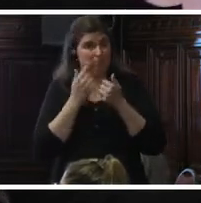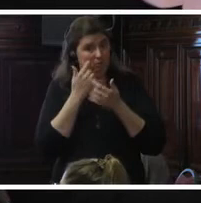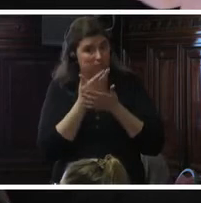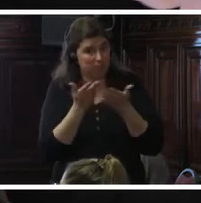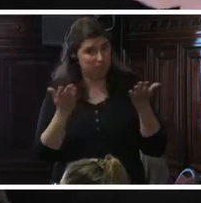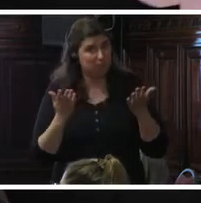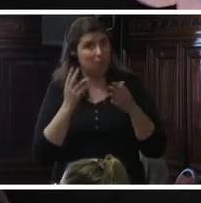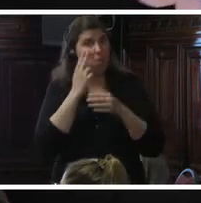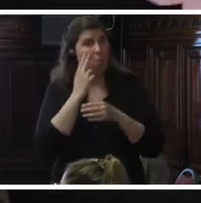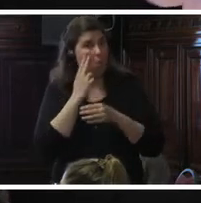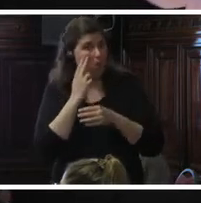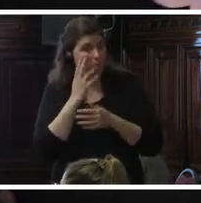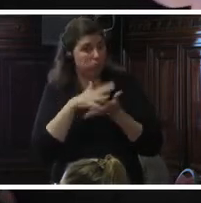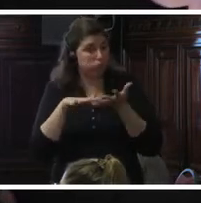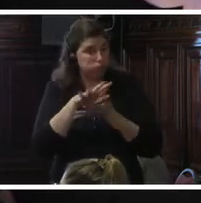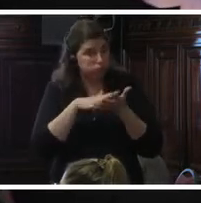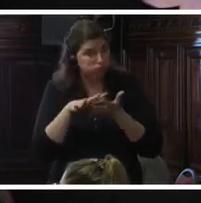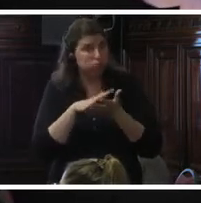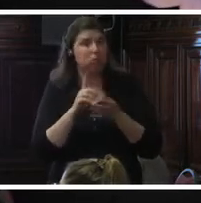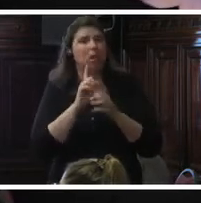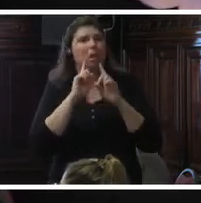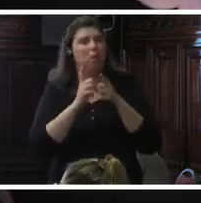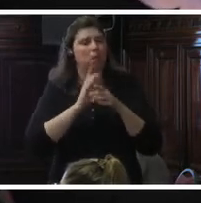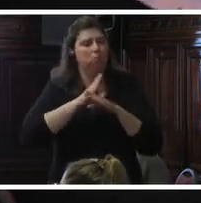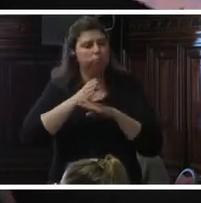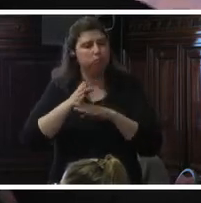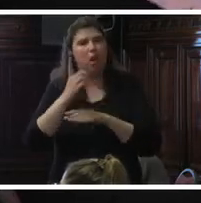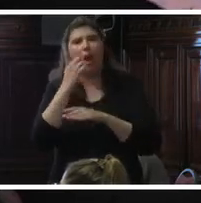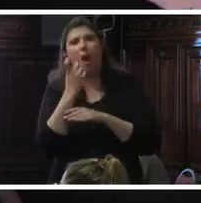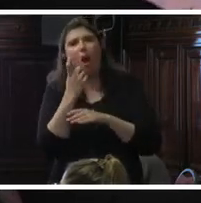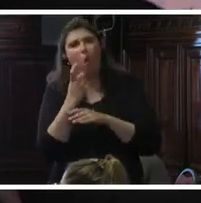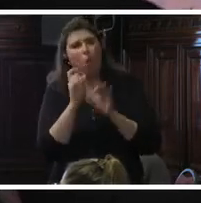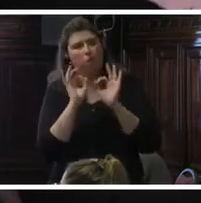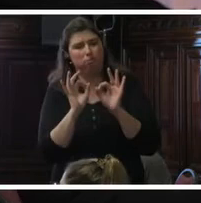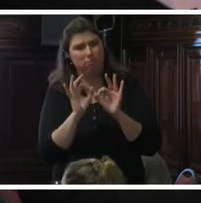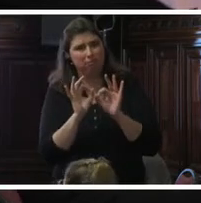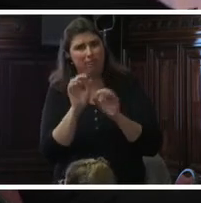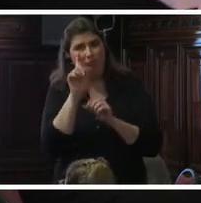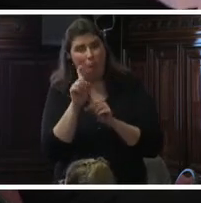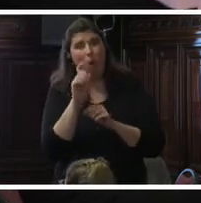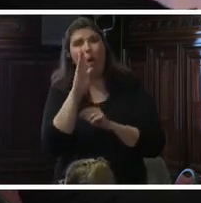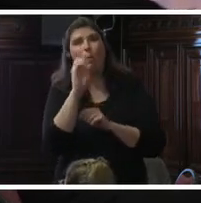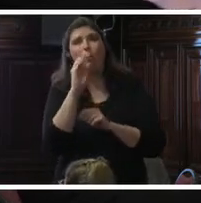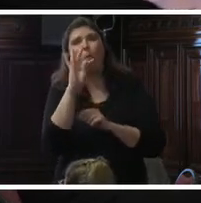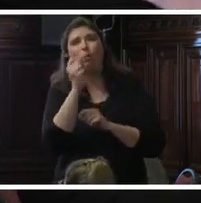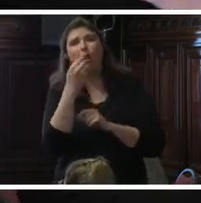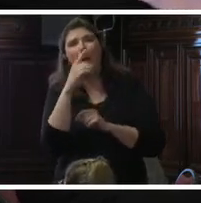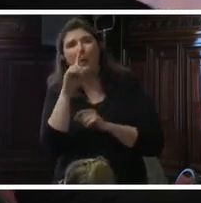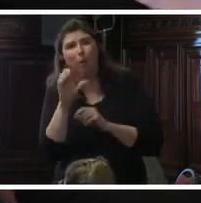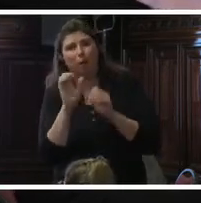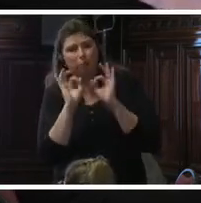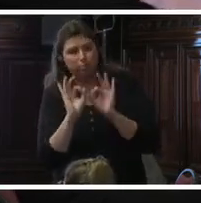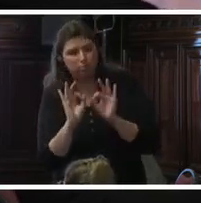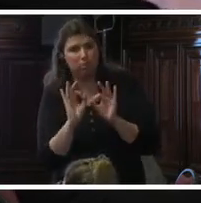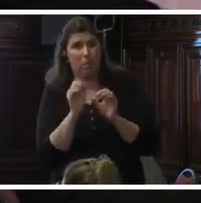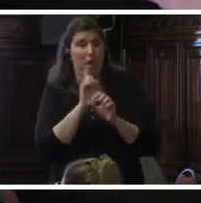socioambientales, como la falta de acceso a saneamiento básico y agua potable, que aportan para la ocurrencia de una